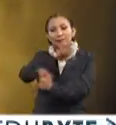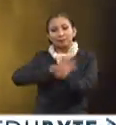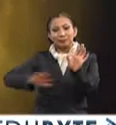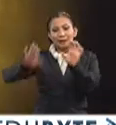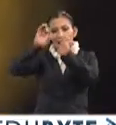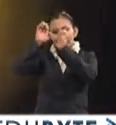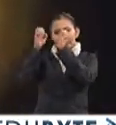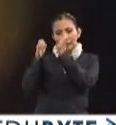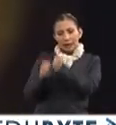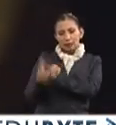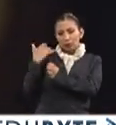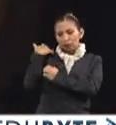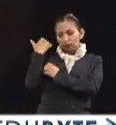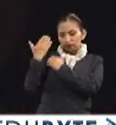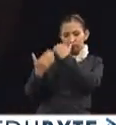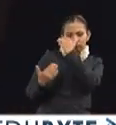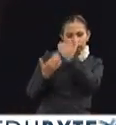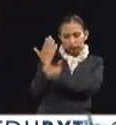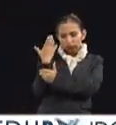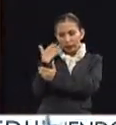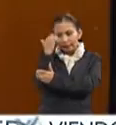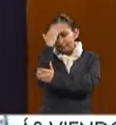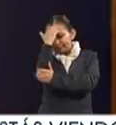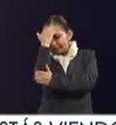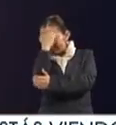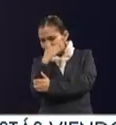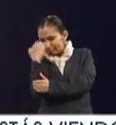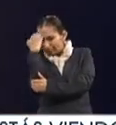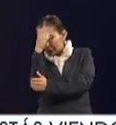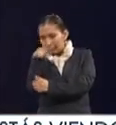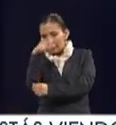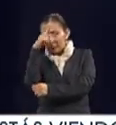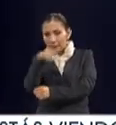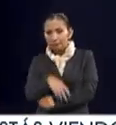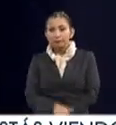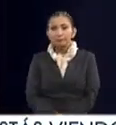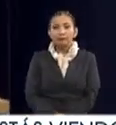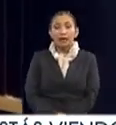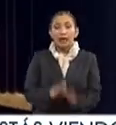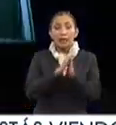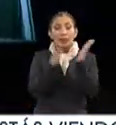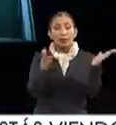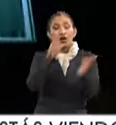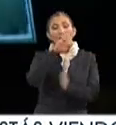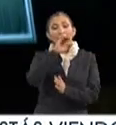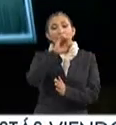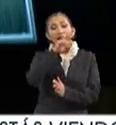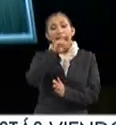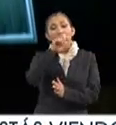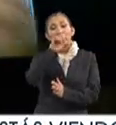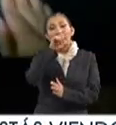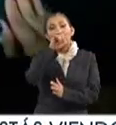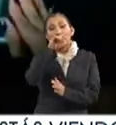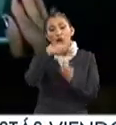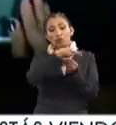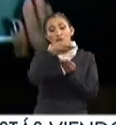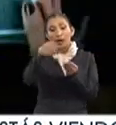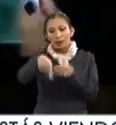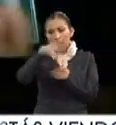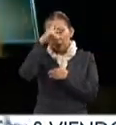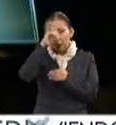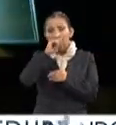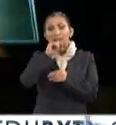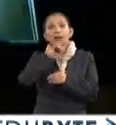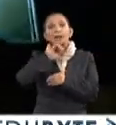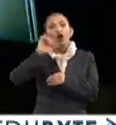estético, constructivo, reflexivo de nuestro país. El libro Rivelino no solo se distribuirá en